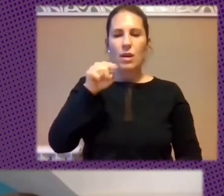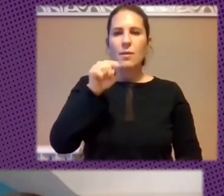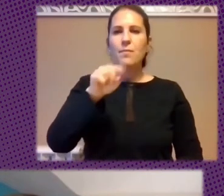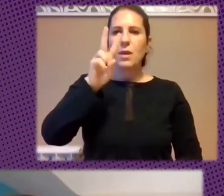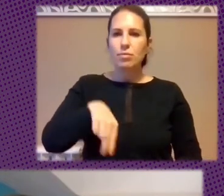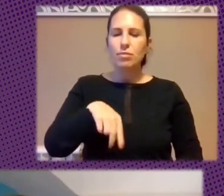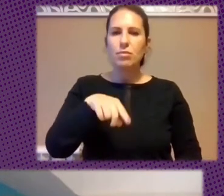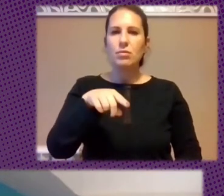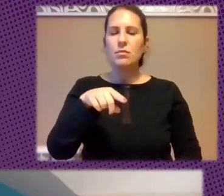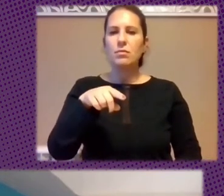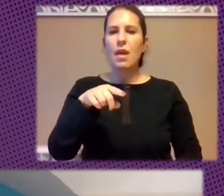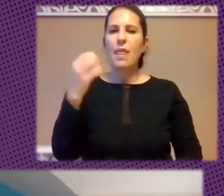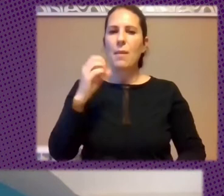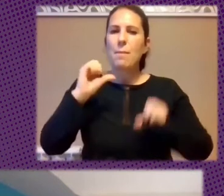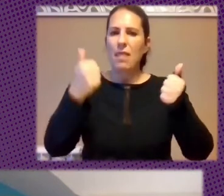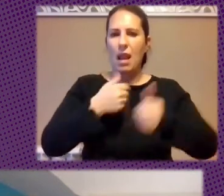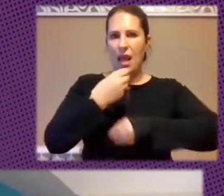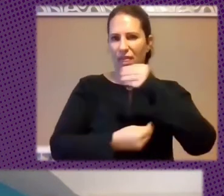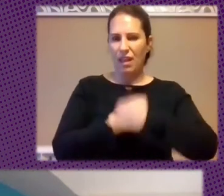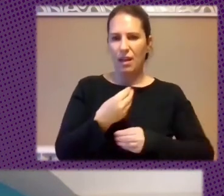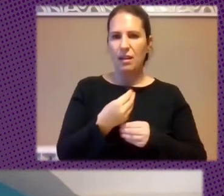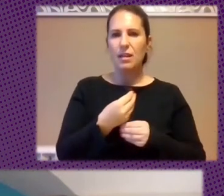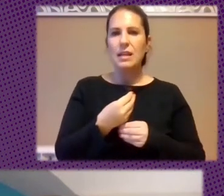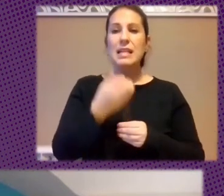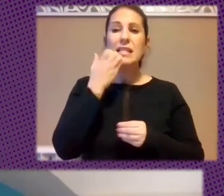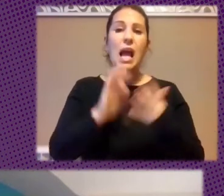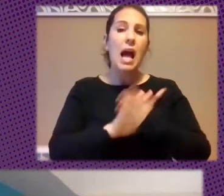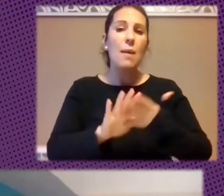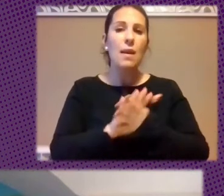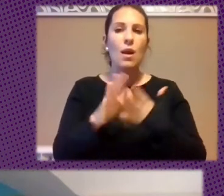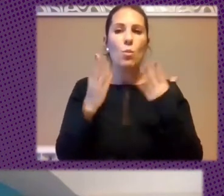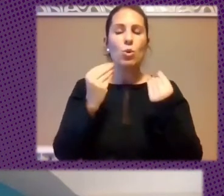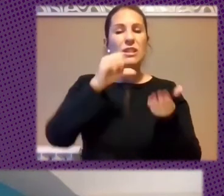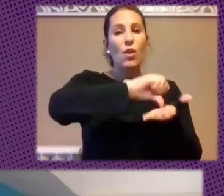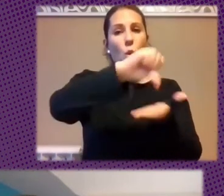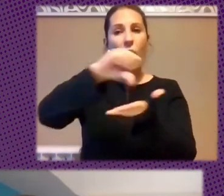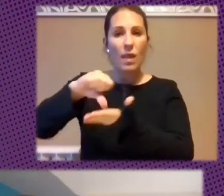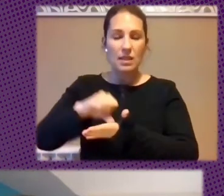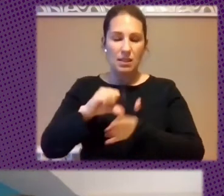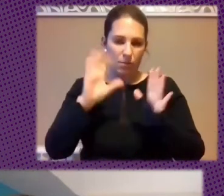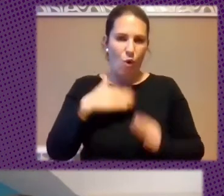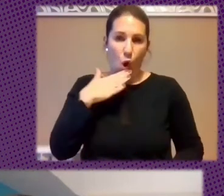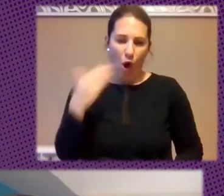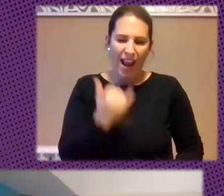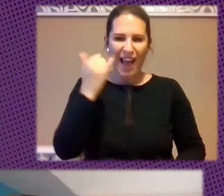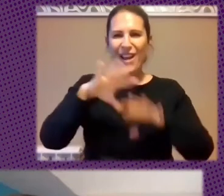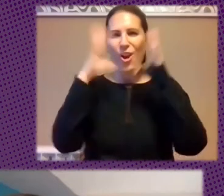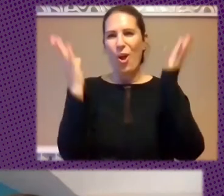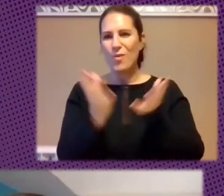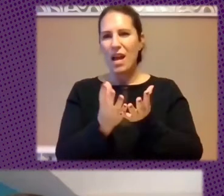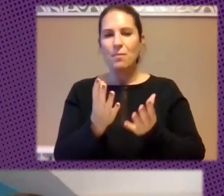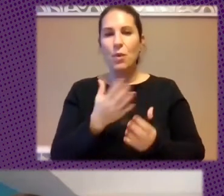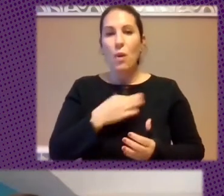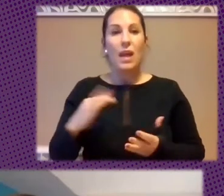Empezar A Hacer Y Tal Vez Si Estamos Hablando De Muchas Ciudades Ojalá A Nivel Global Tal